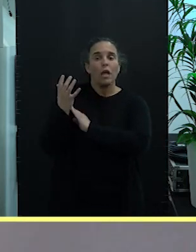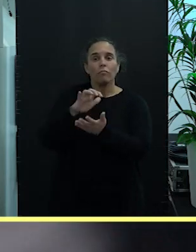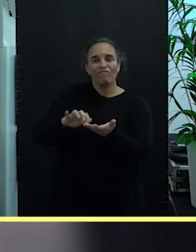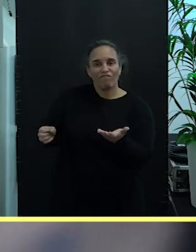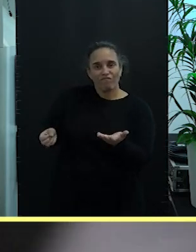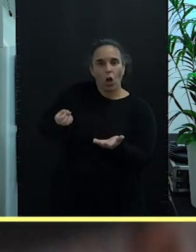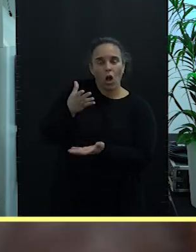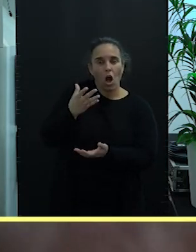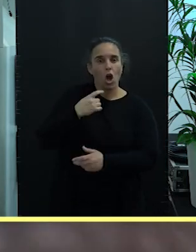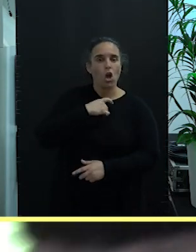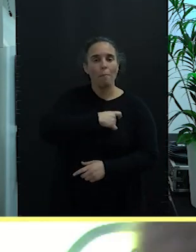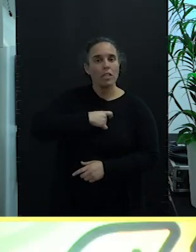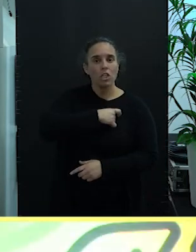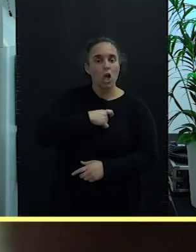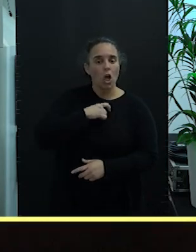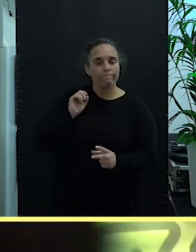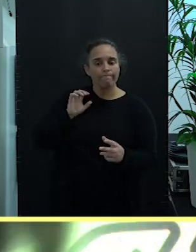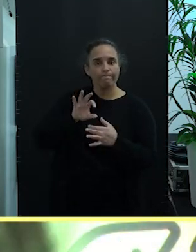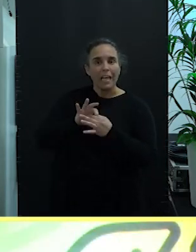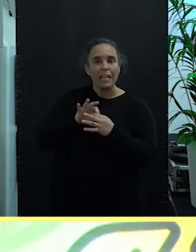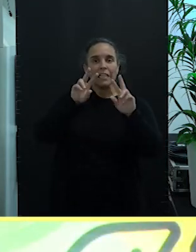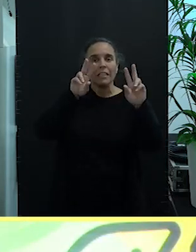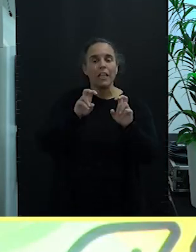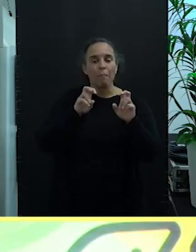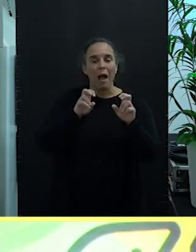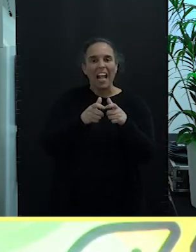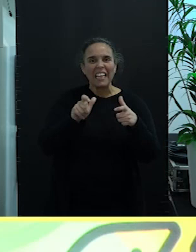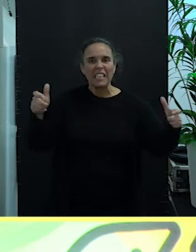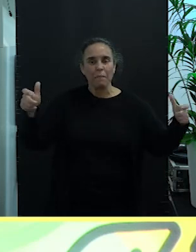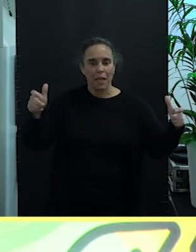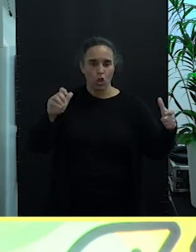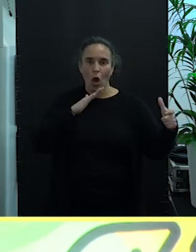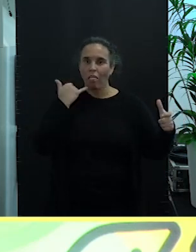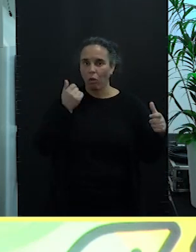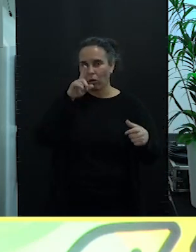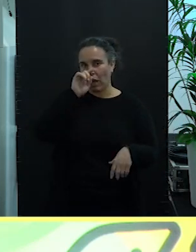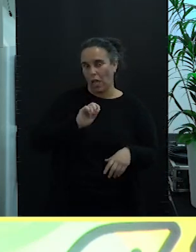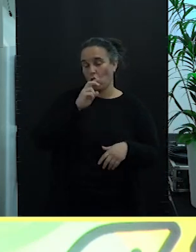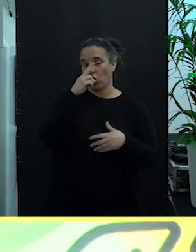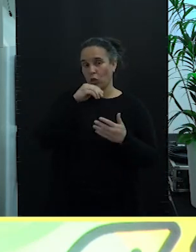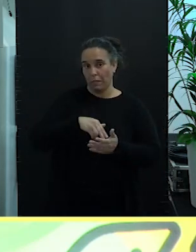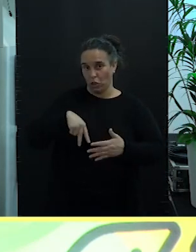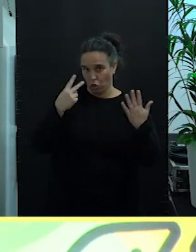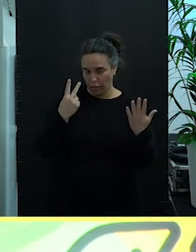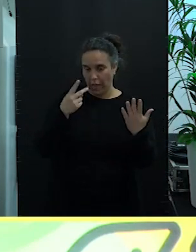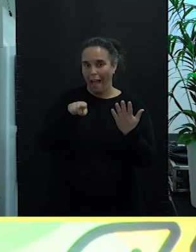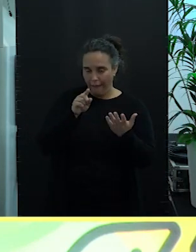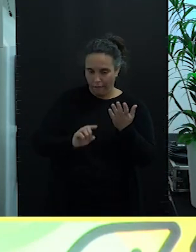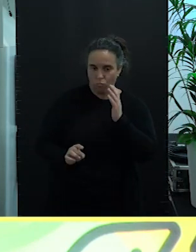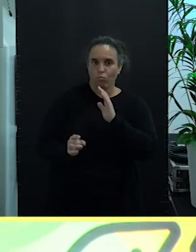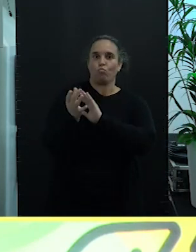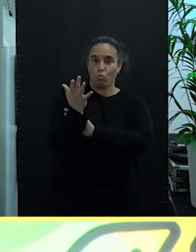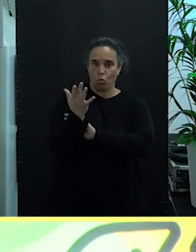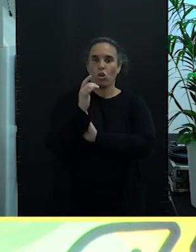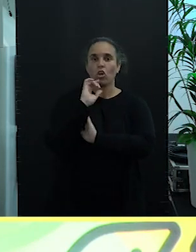Comisión sobre el crecimiento azul en el año 2012. Es decir, ahí